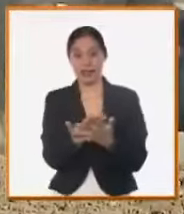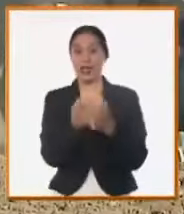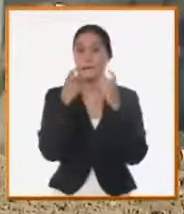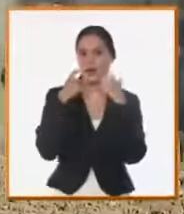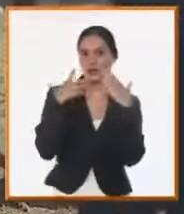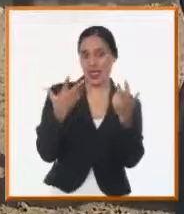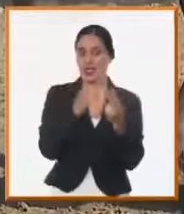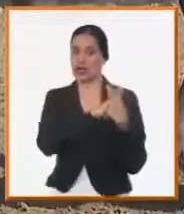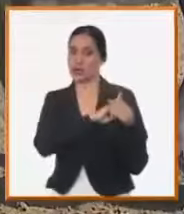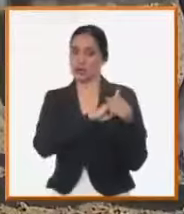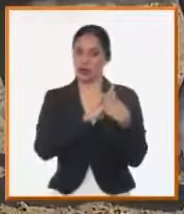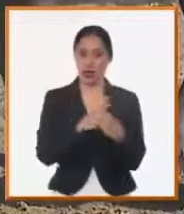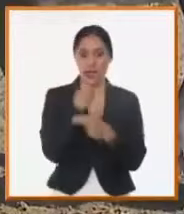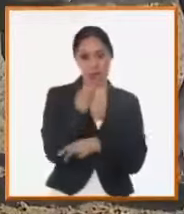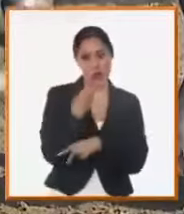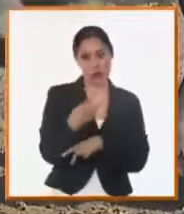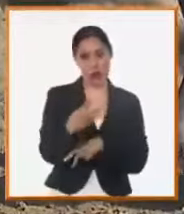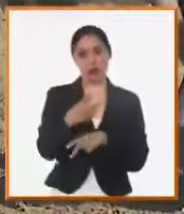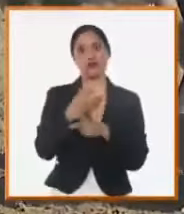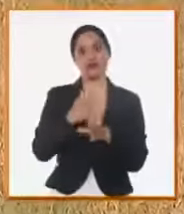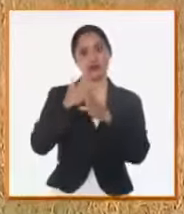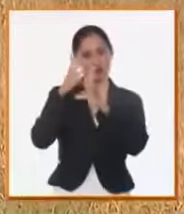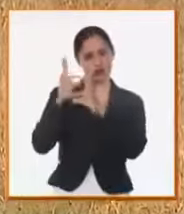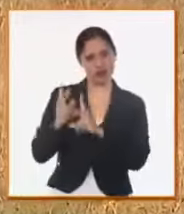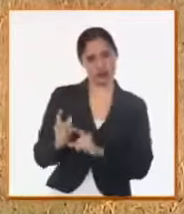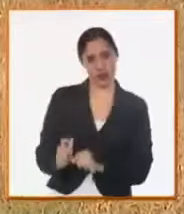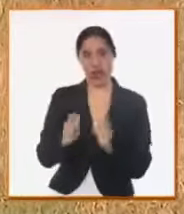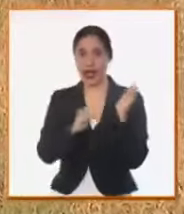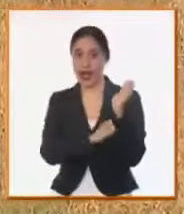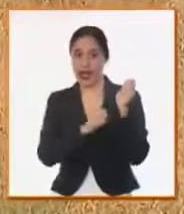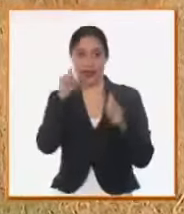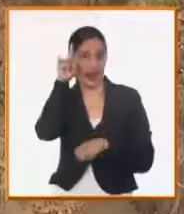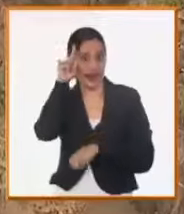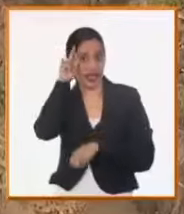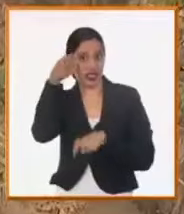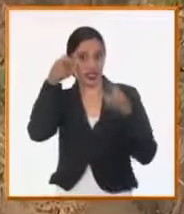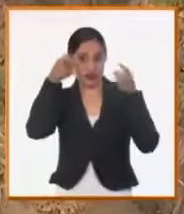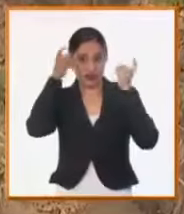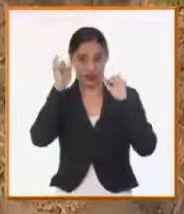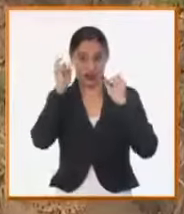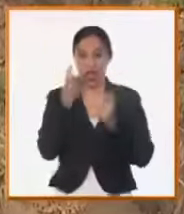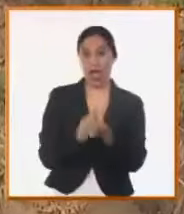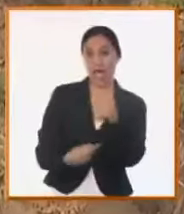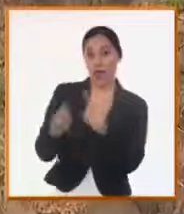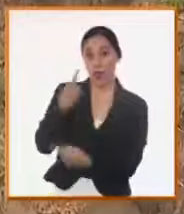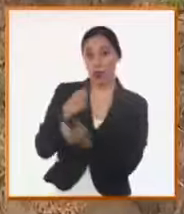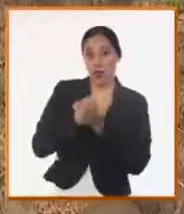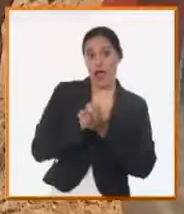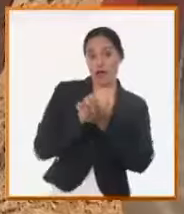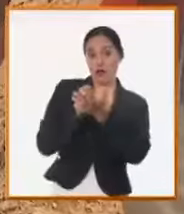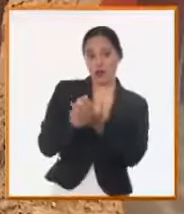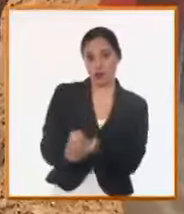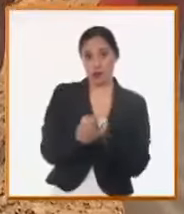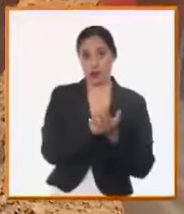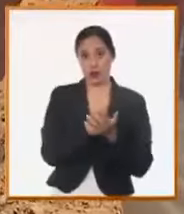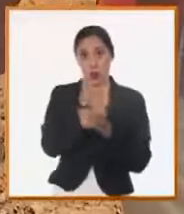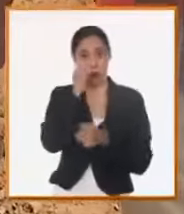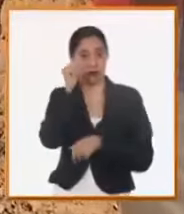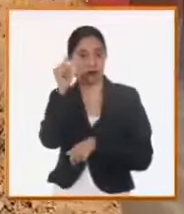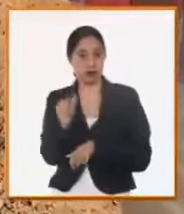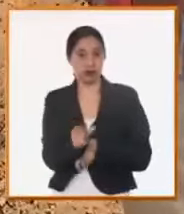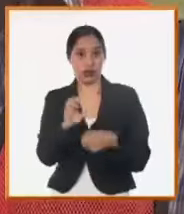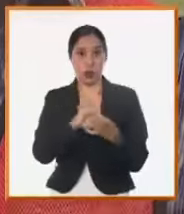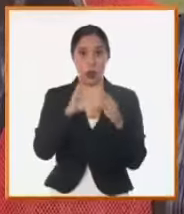responsabilizada con notables volúmenes de carne y leche y bobinas. Allí llega el apoyo de los hidráulicos guantanameros.